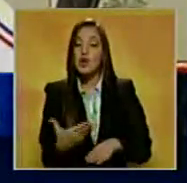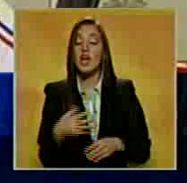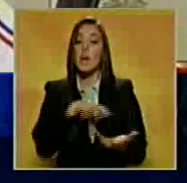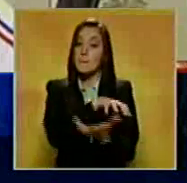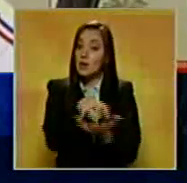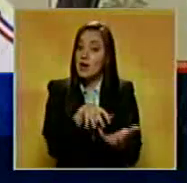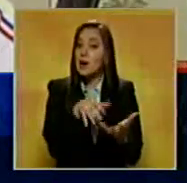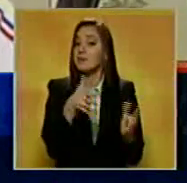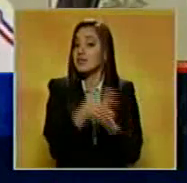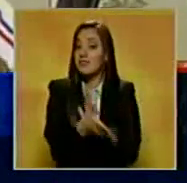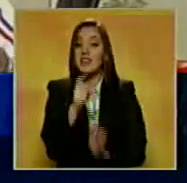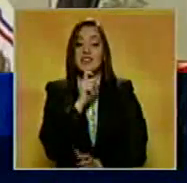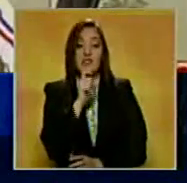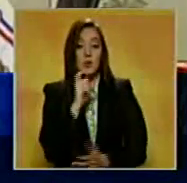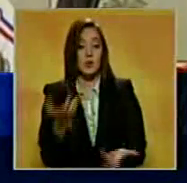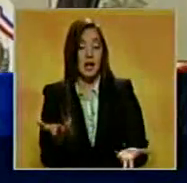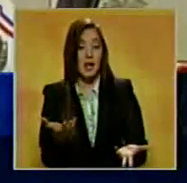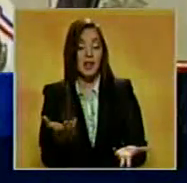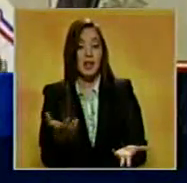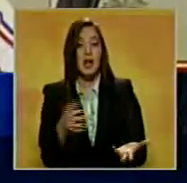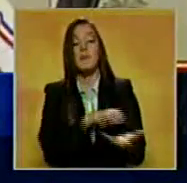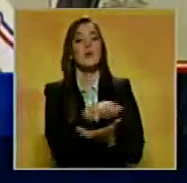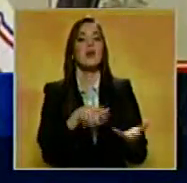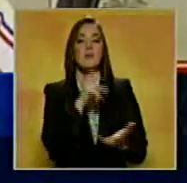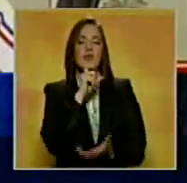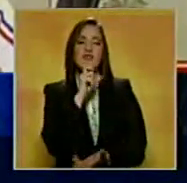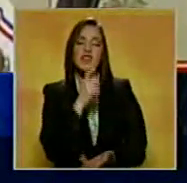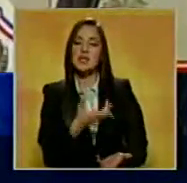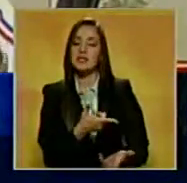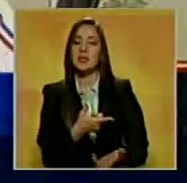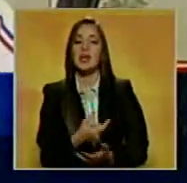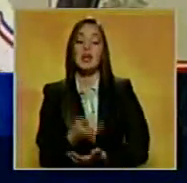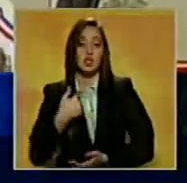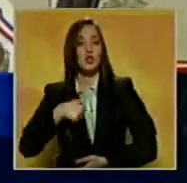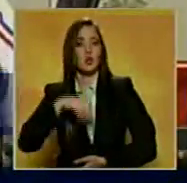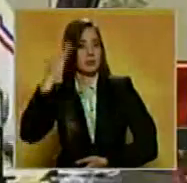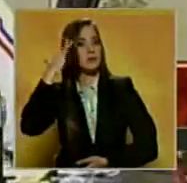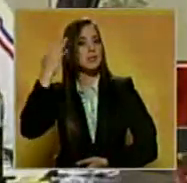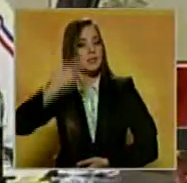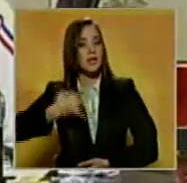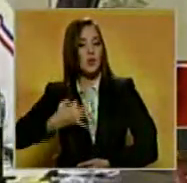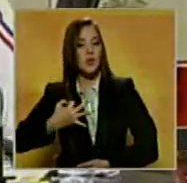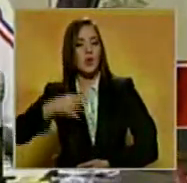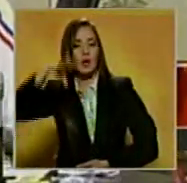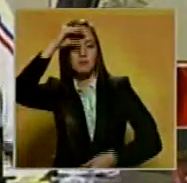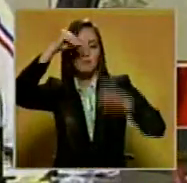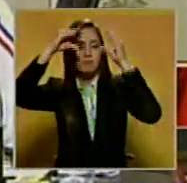complejos, pero estoy seguro que vamos a conseguir la capacidad y la sabiduría.